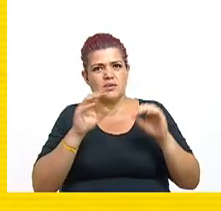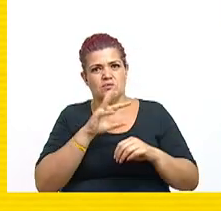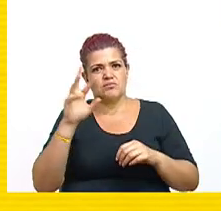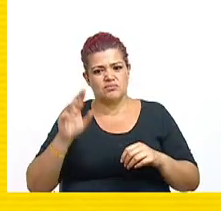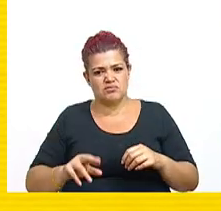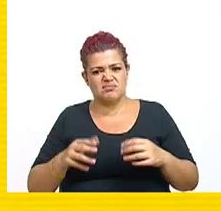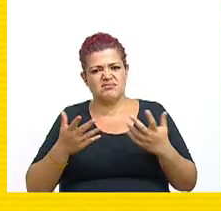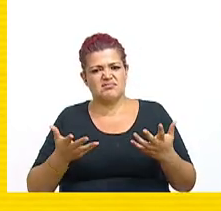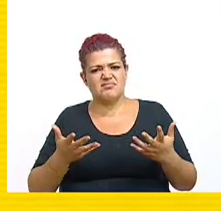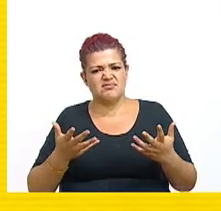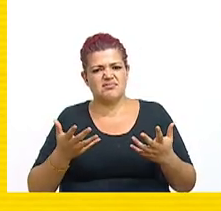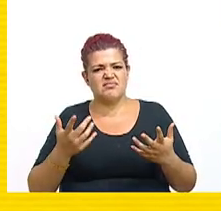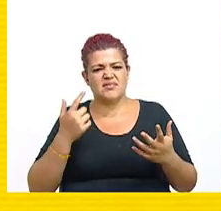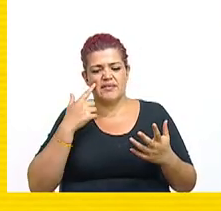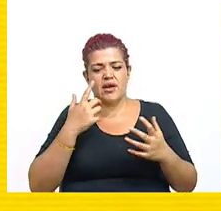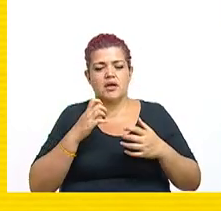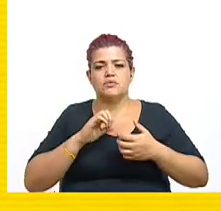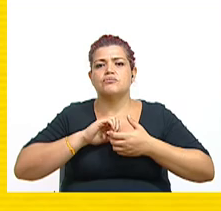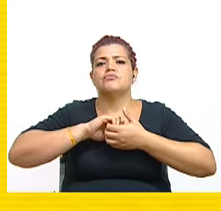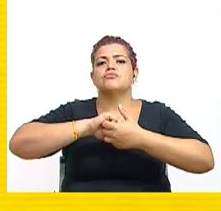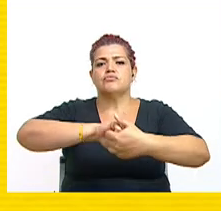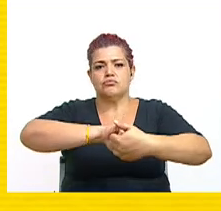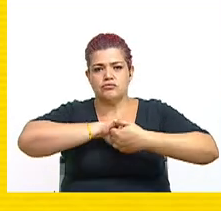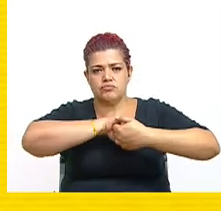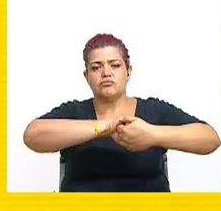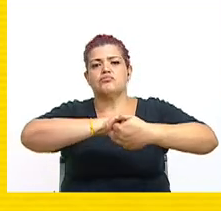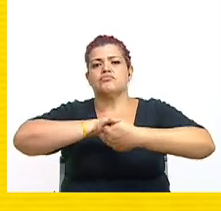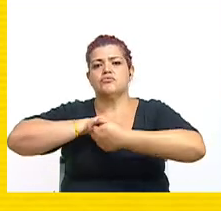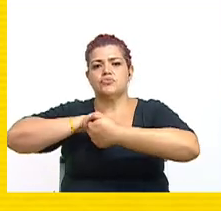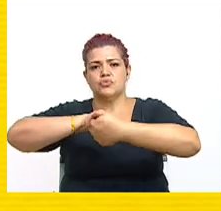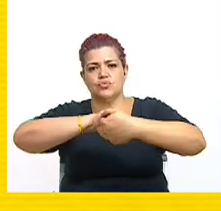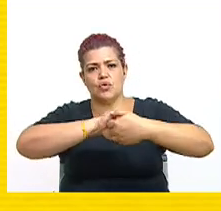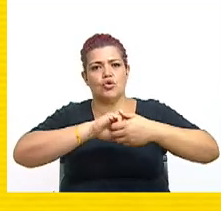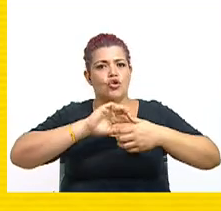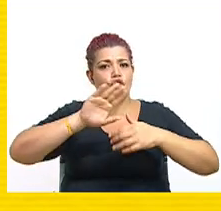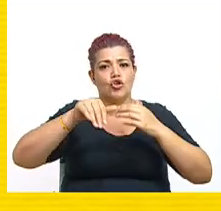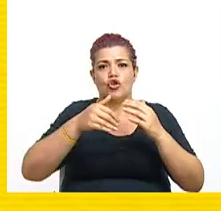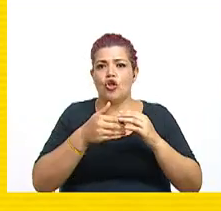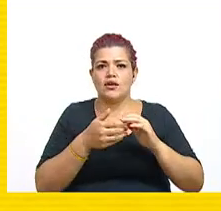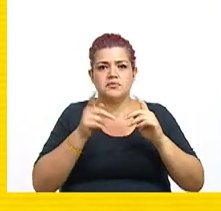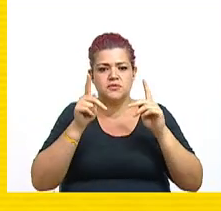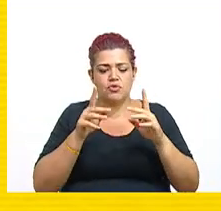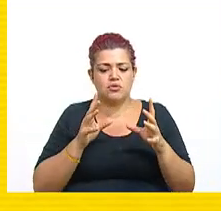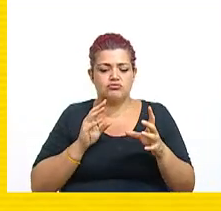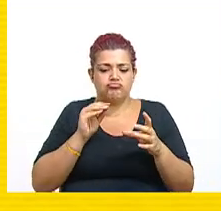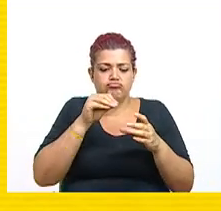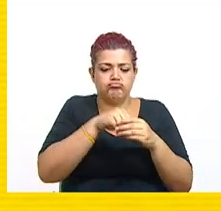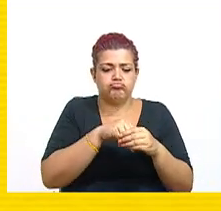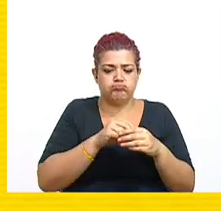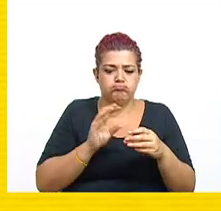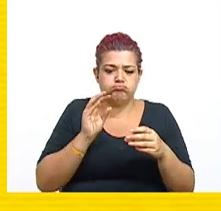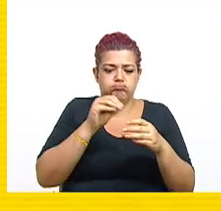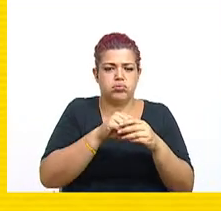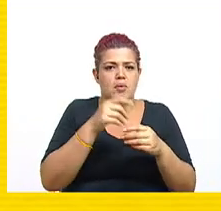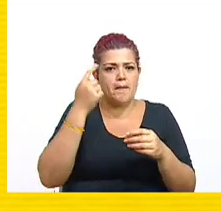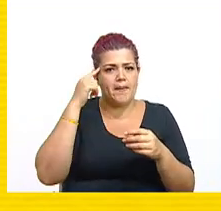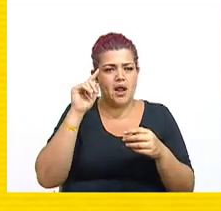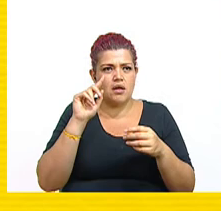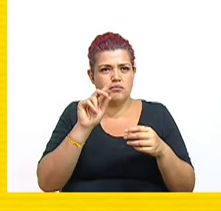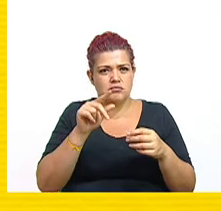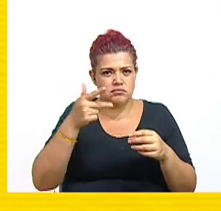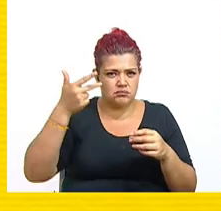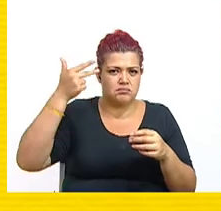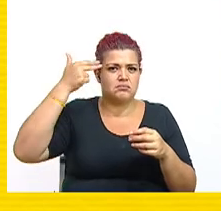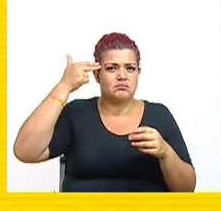el principio de la solidaridad. Es decir, todos aportamos para que el Estado, a través de